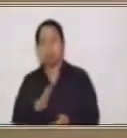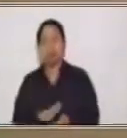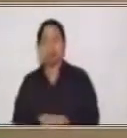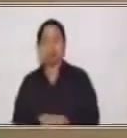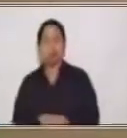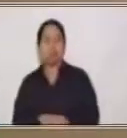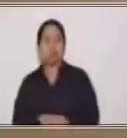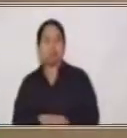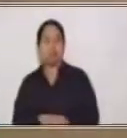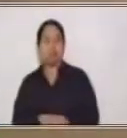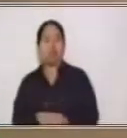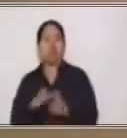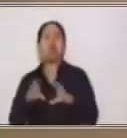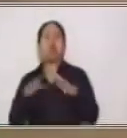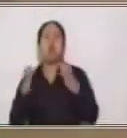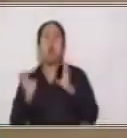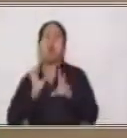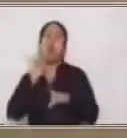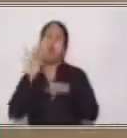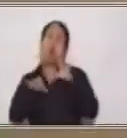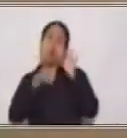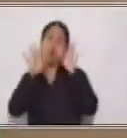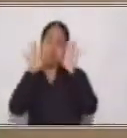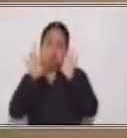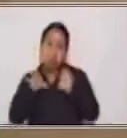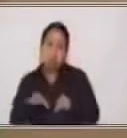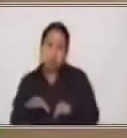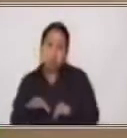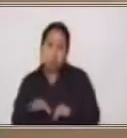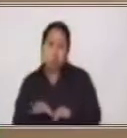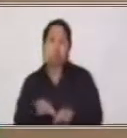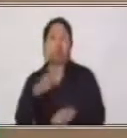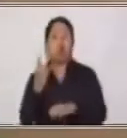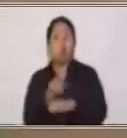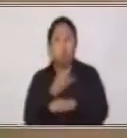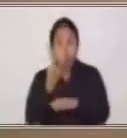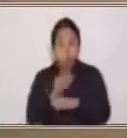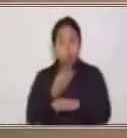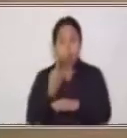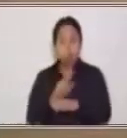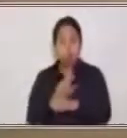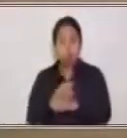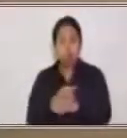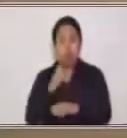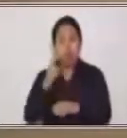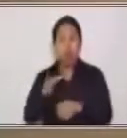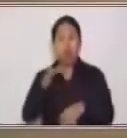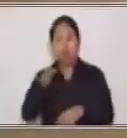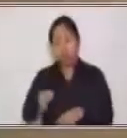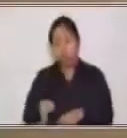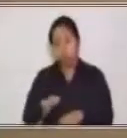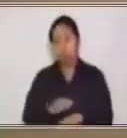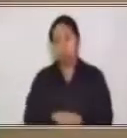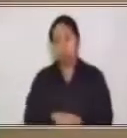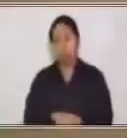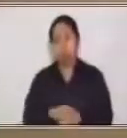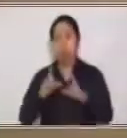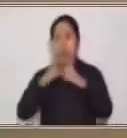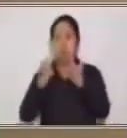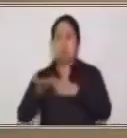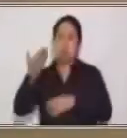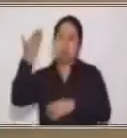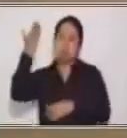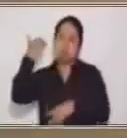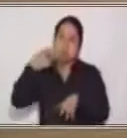cómo es de que algunas personas han estado haciendo uso entonces de esta moneda también. En clases anteriores hemos